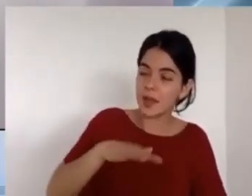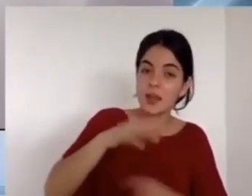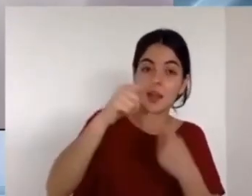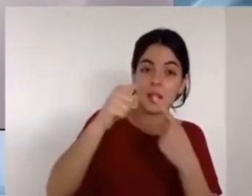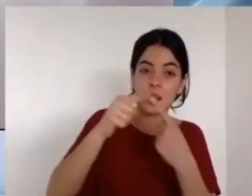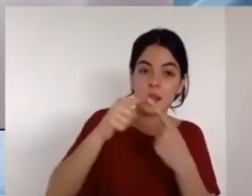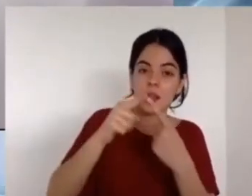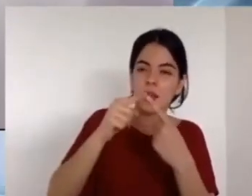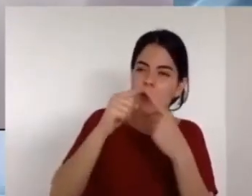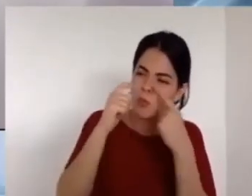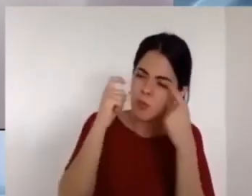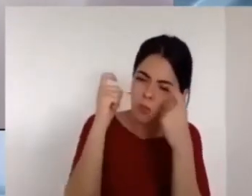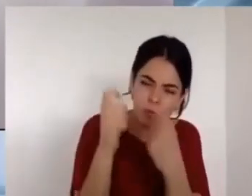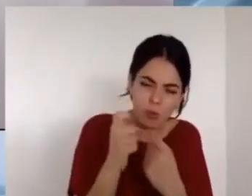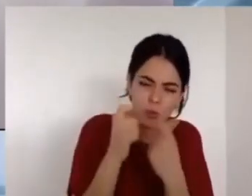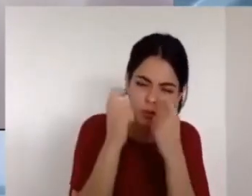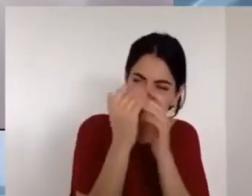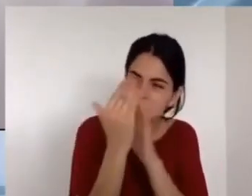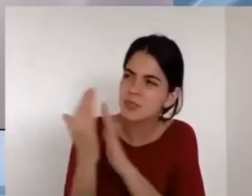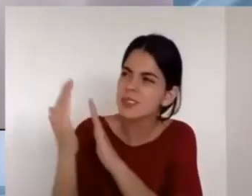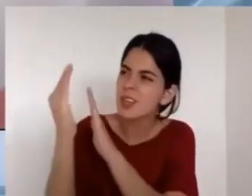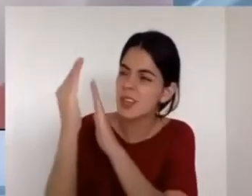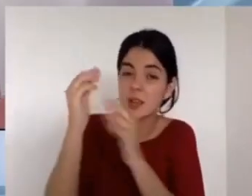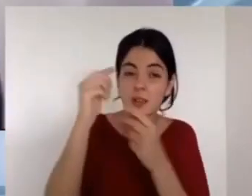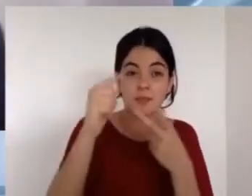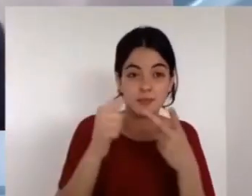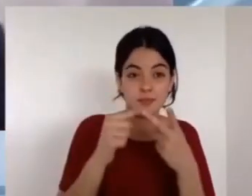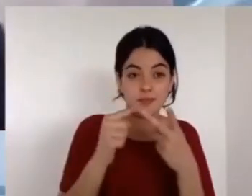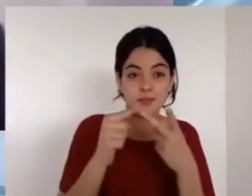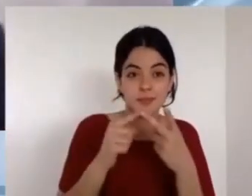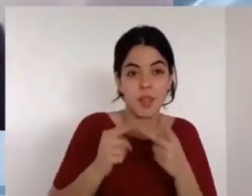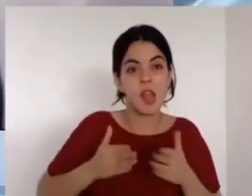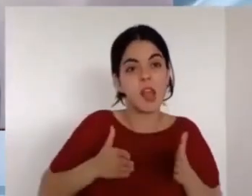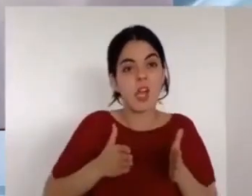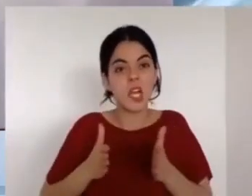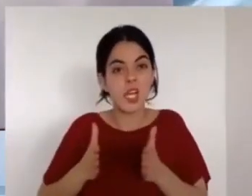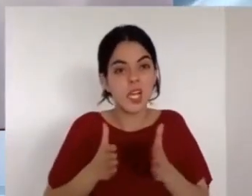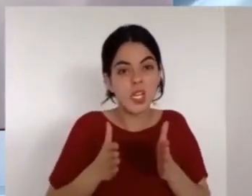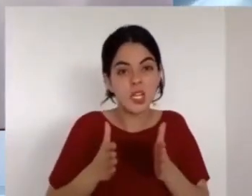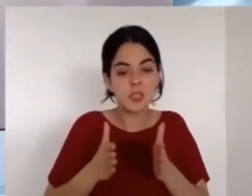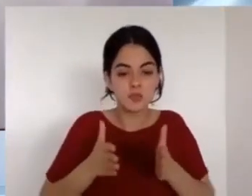caminos. Ese es el otro sí condicional.